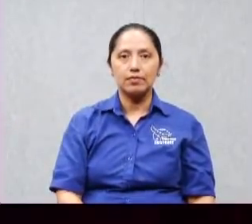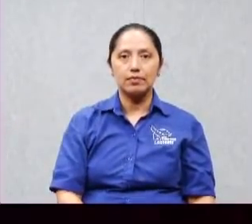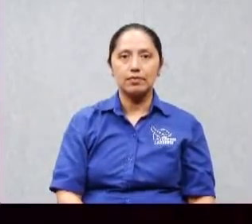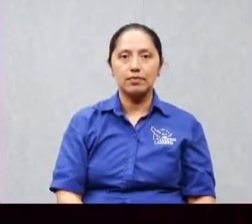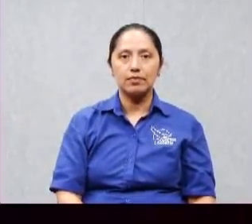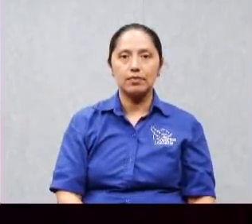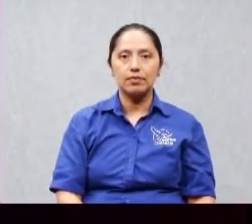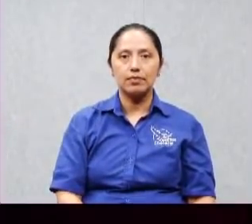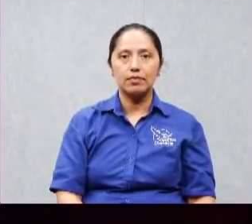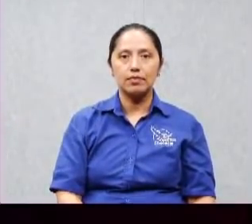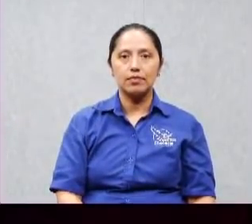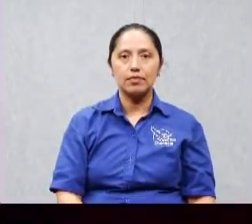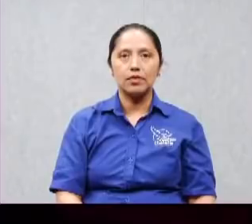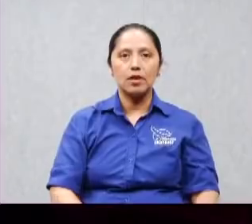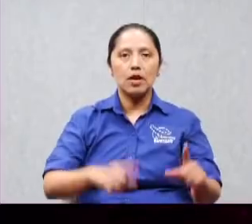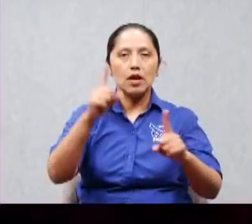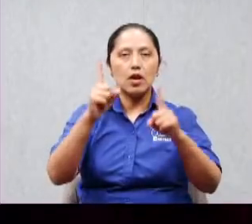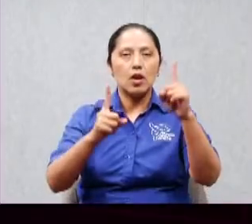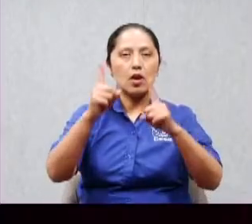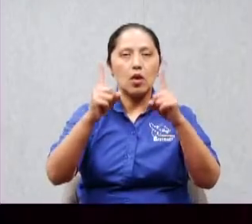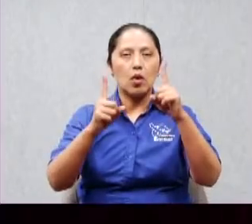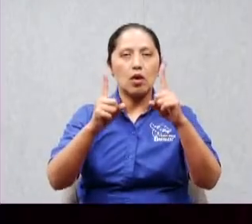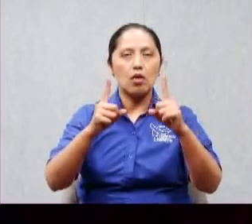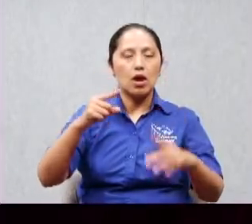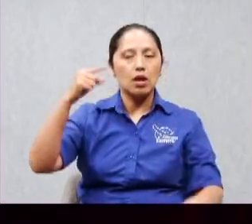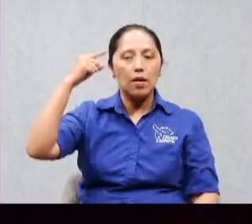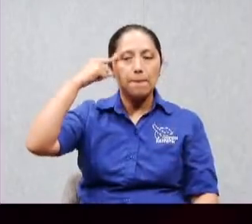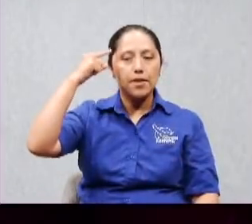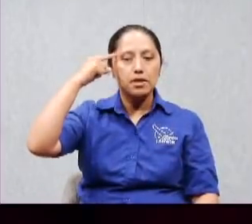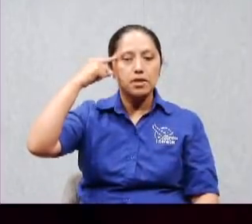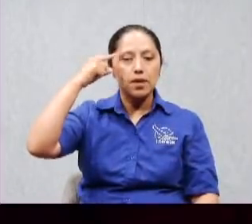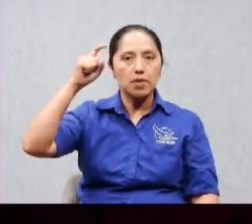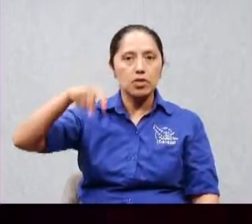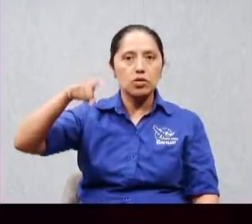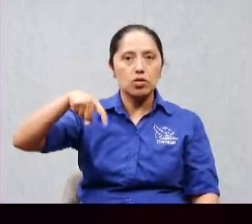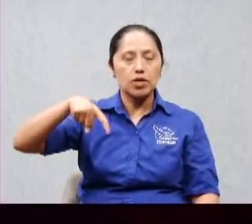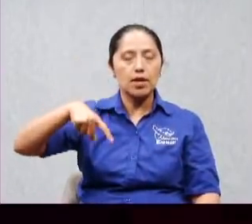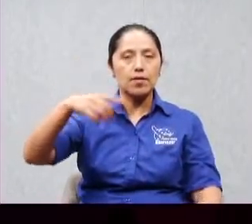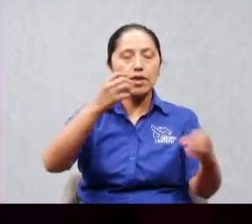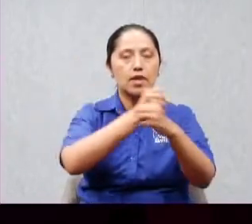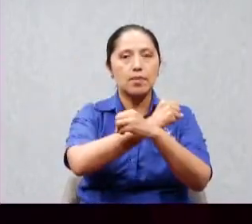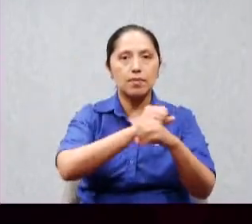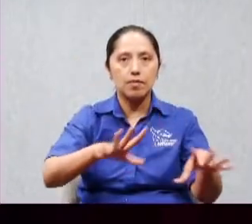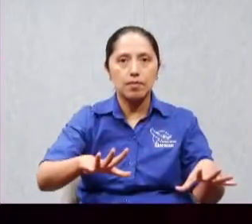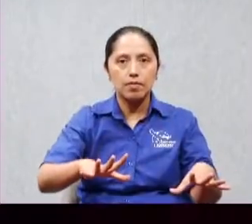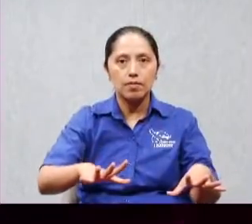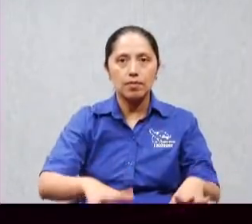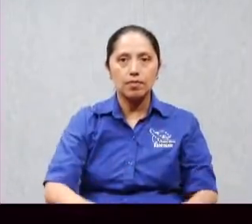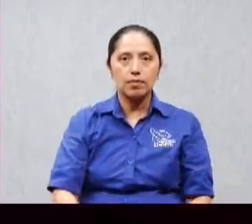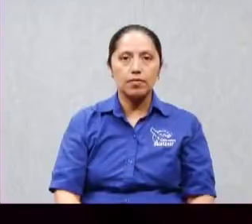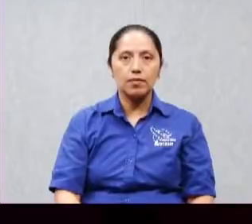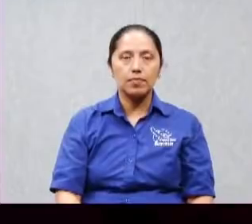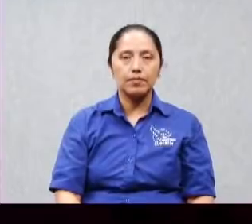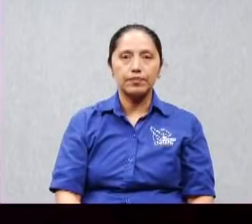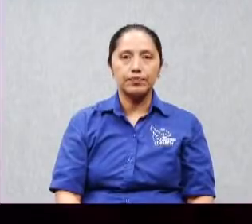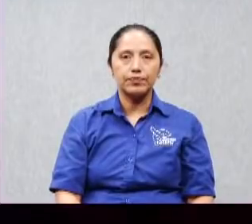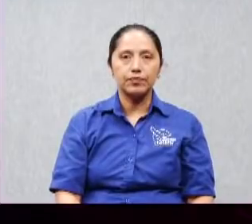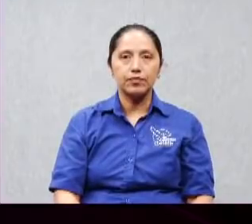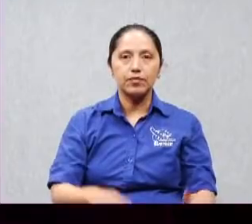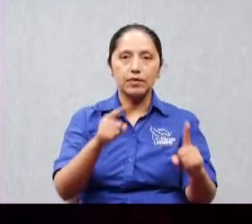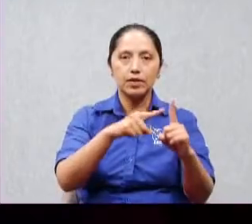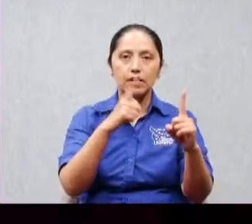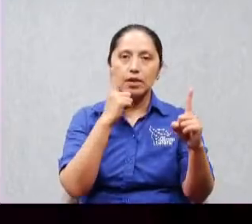¿cuál sería el pensamiento que tenía que derribar ese jefe o cuál sería el jefe cabeza pensamiento que debía ser